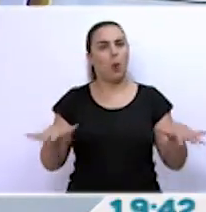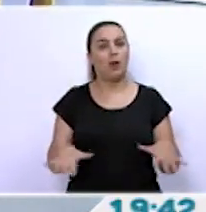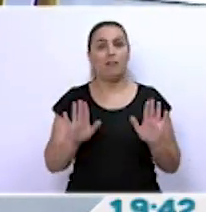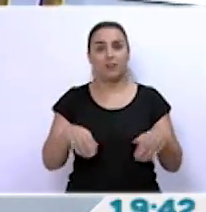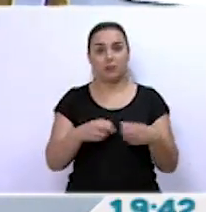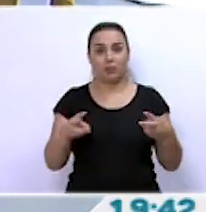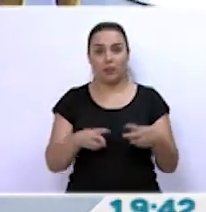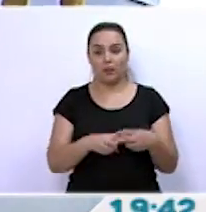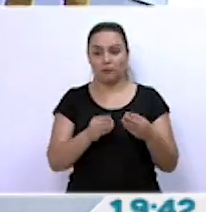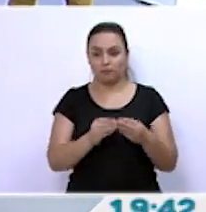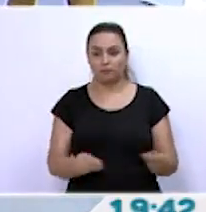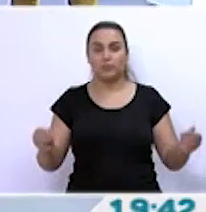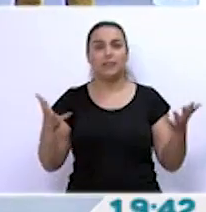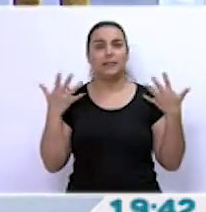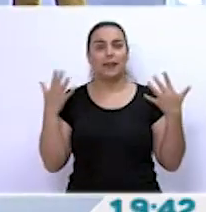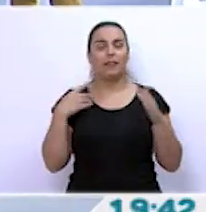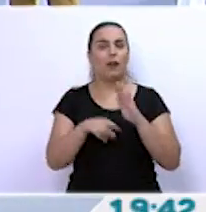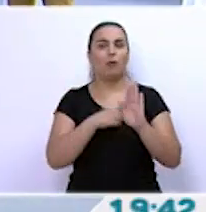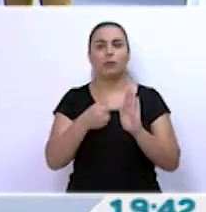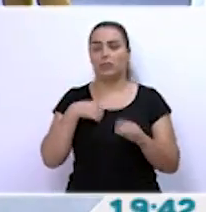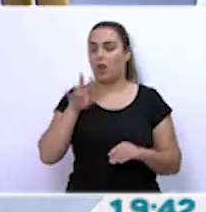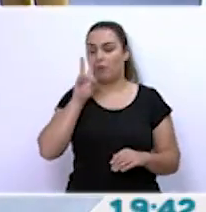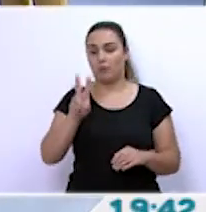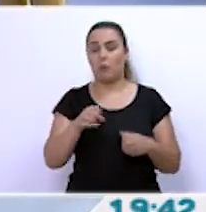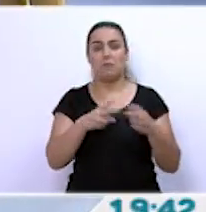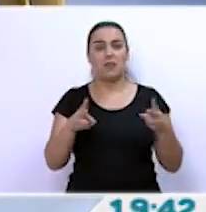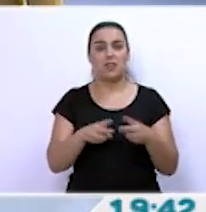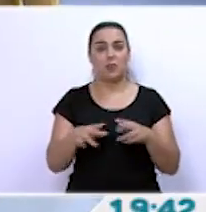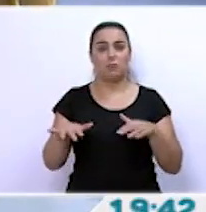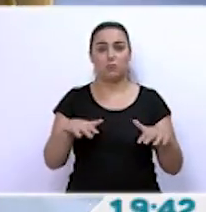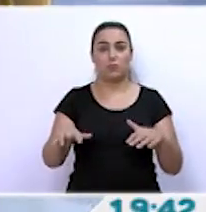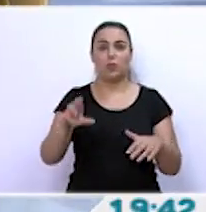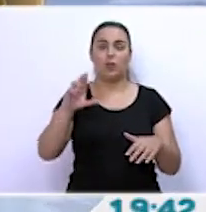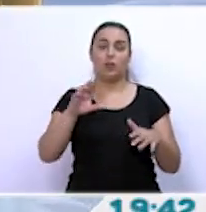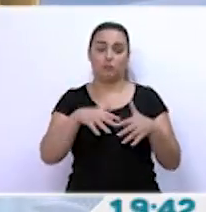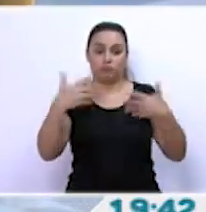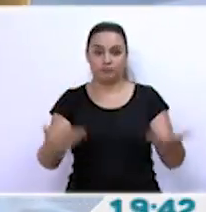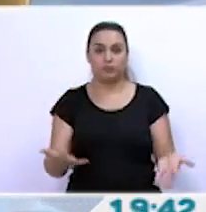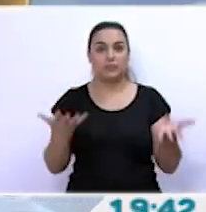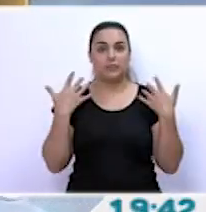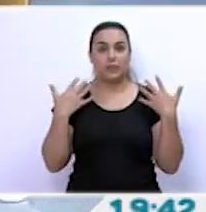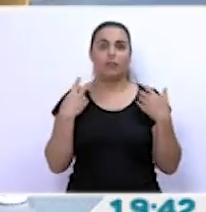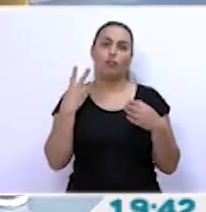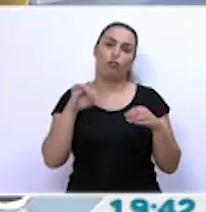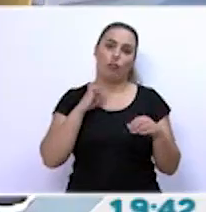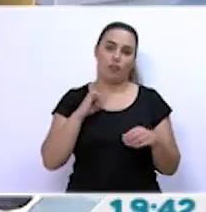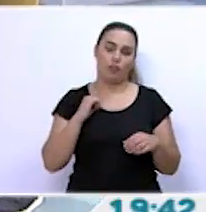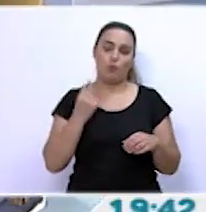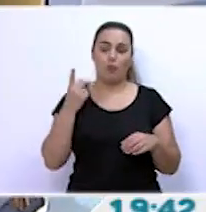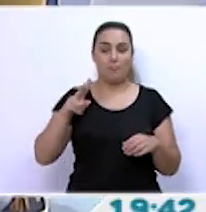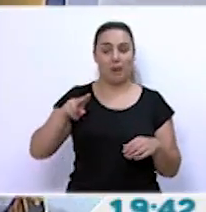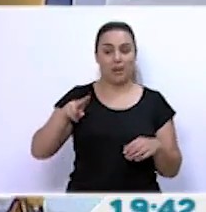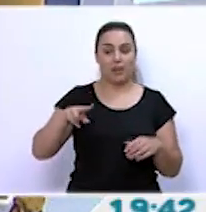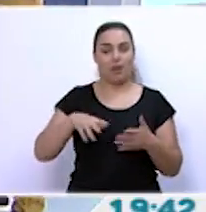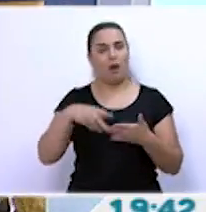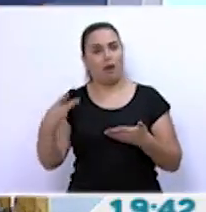piscina se venía abajo con la terraza al completo. Aquí lo tenemos, una piscina portátil, derrumba una terraza y causa dos heridos. Una pareja que caía